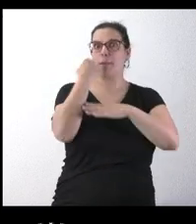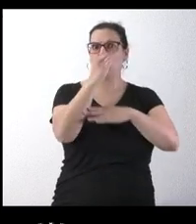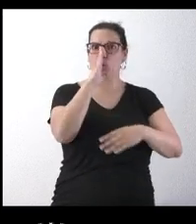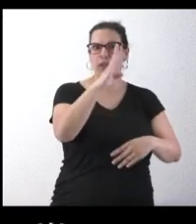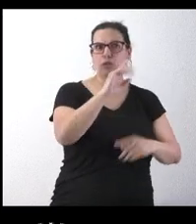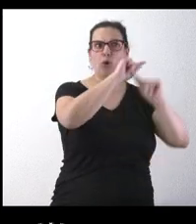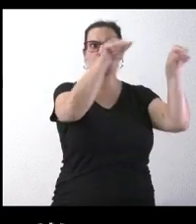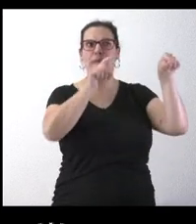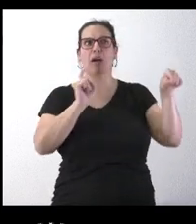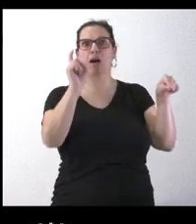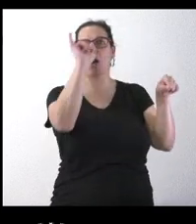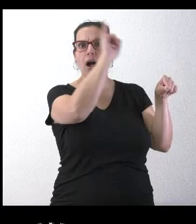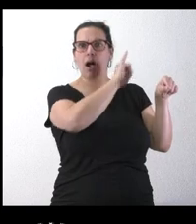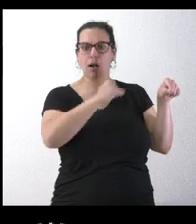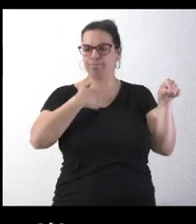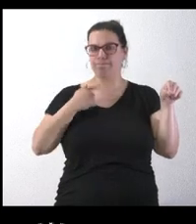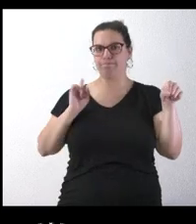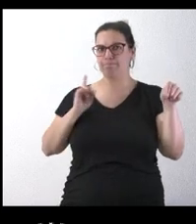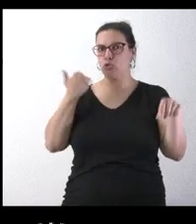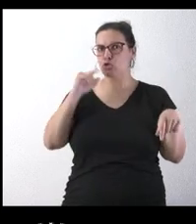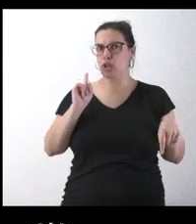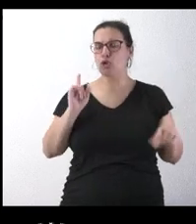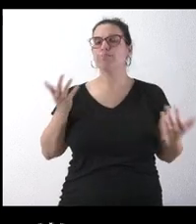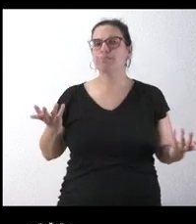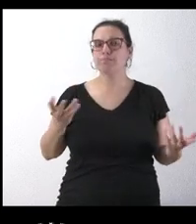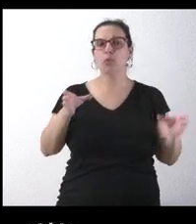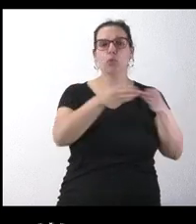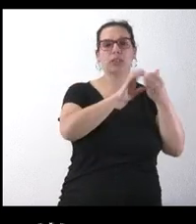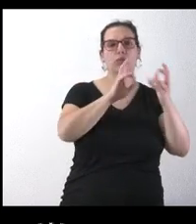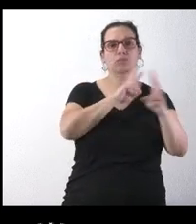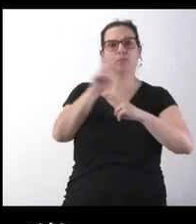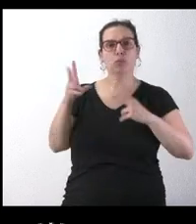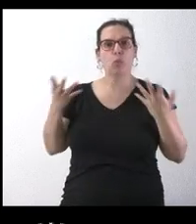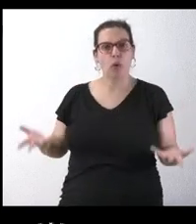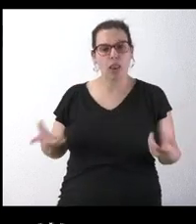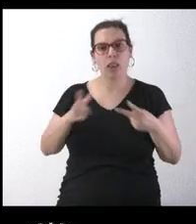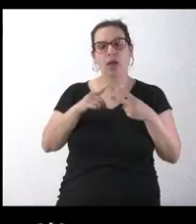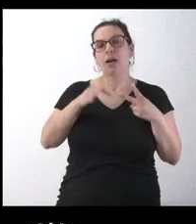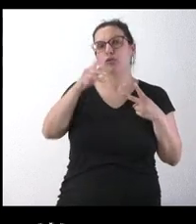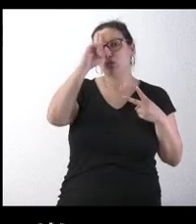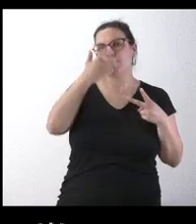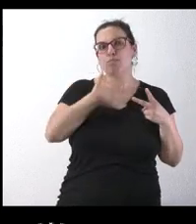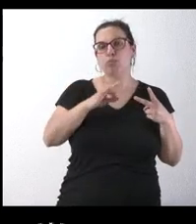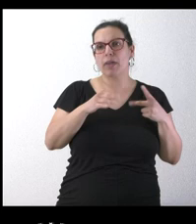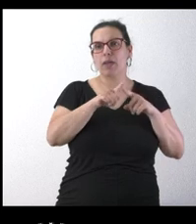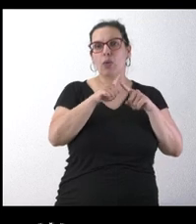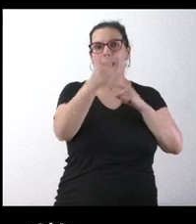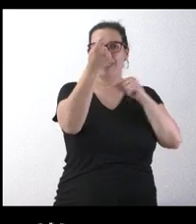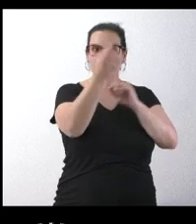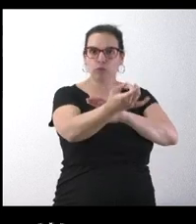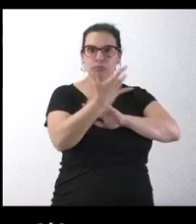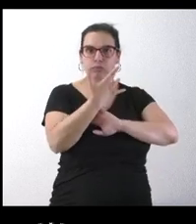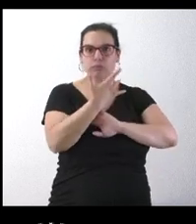otras provincias de la comunidad. ¿Cuál es la respuesta de la Junta ante esta afirmación? Y no sé si me podrían facilitar los datos de las